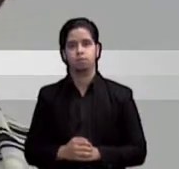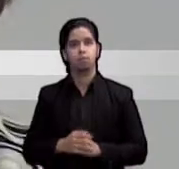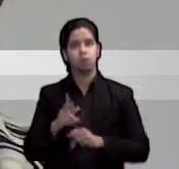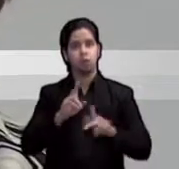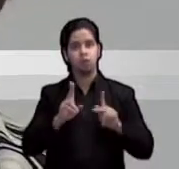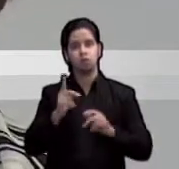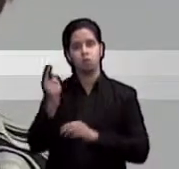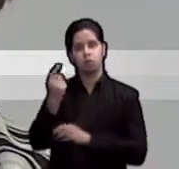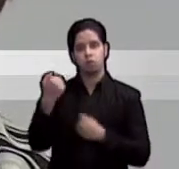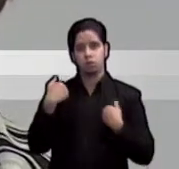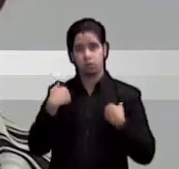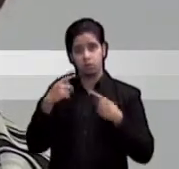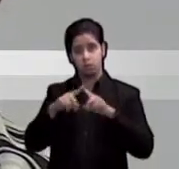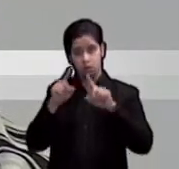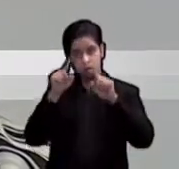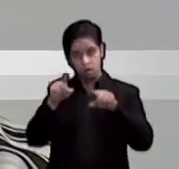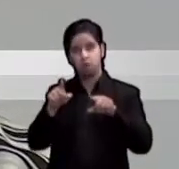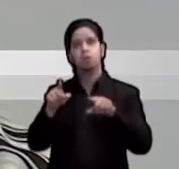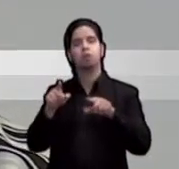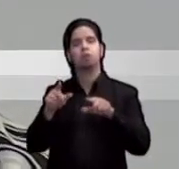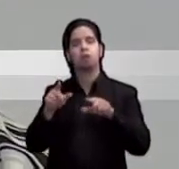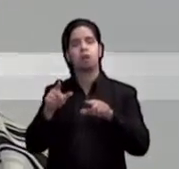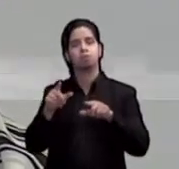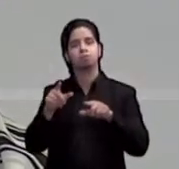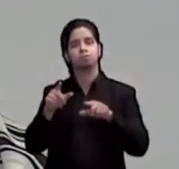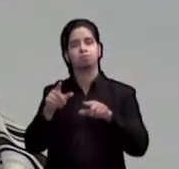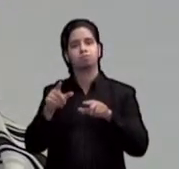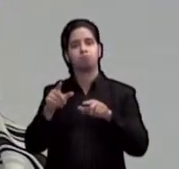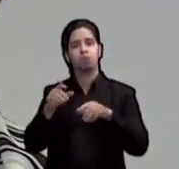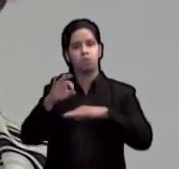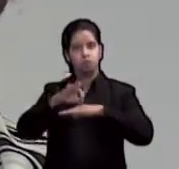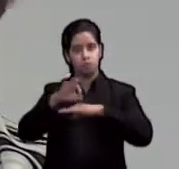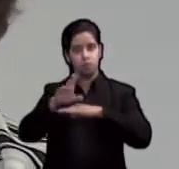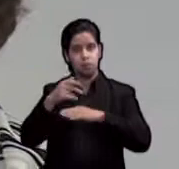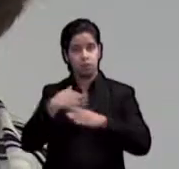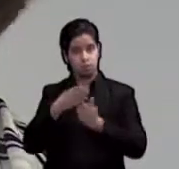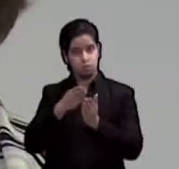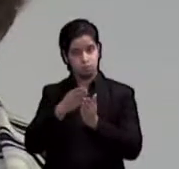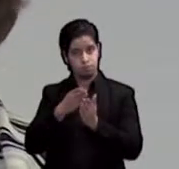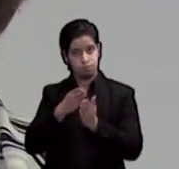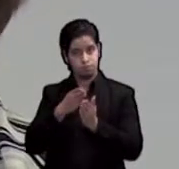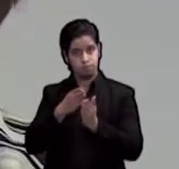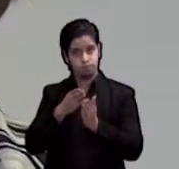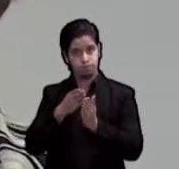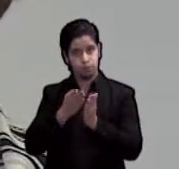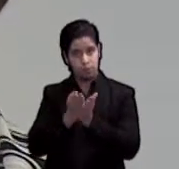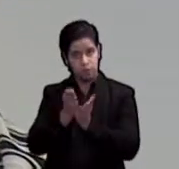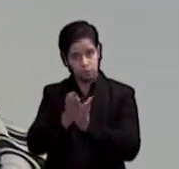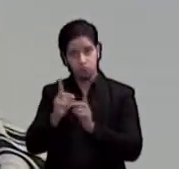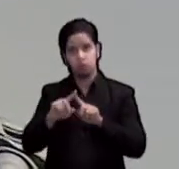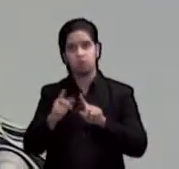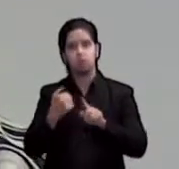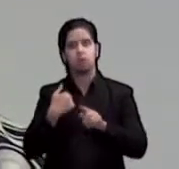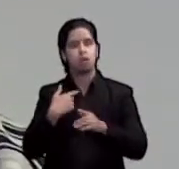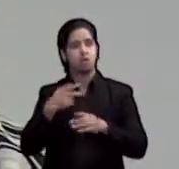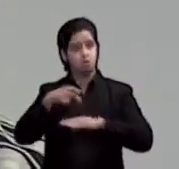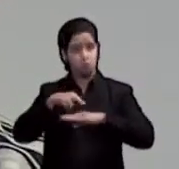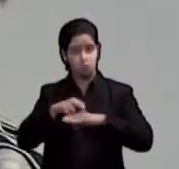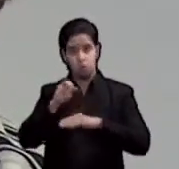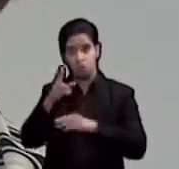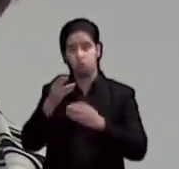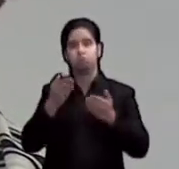organizaciones como las clínicas de derechos de las escuelas del país, servicios legales de Puerto Rico